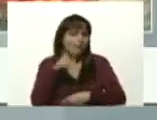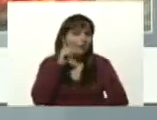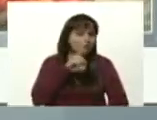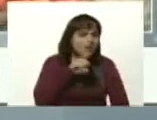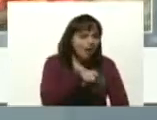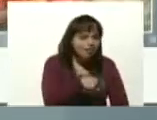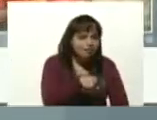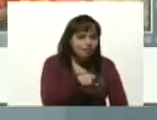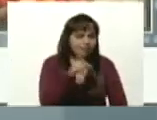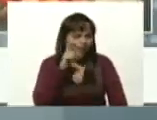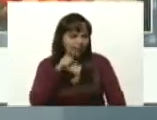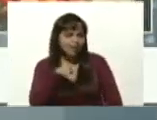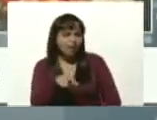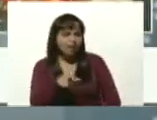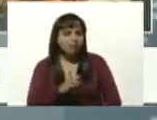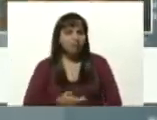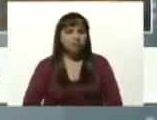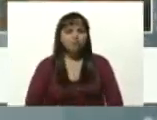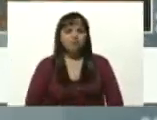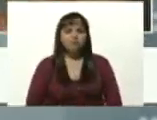miento, Tom Trompis, miento.